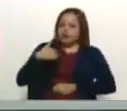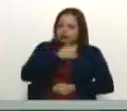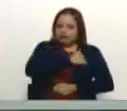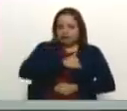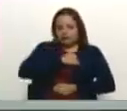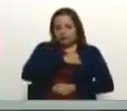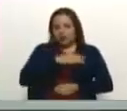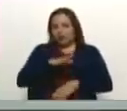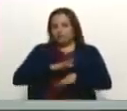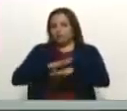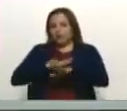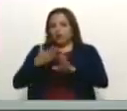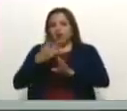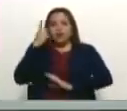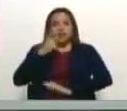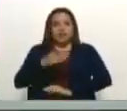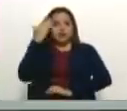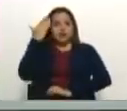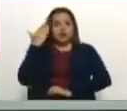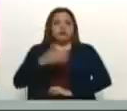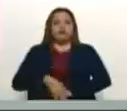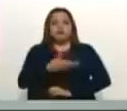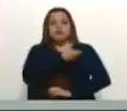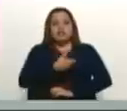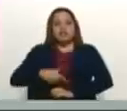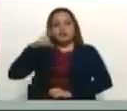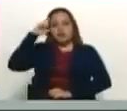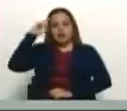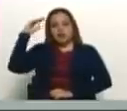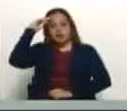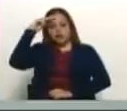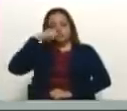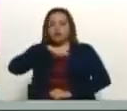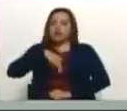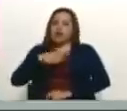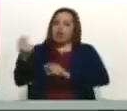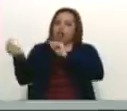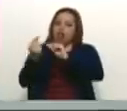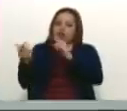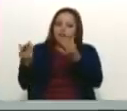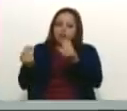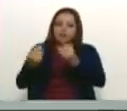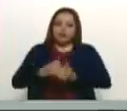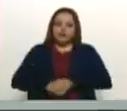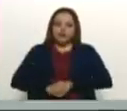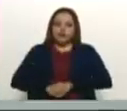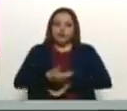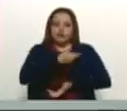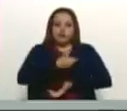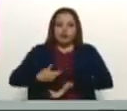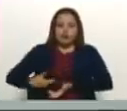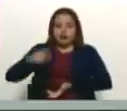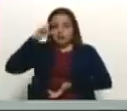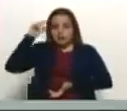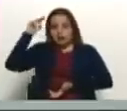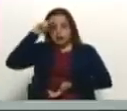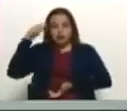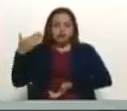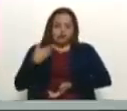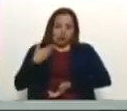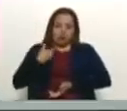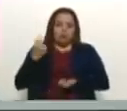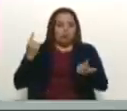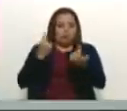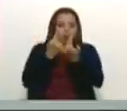y eso lo debe saber el presidente Petro, lo hemos conversado bastante entre el presidente Petro y yo en varias oportunidades personalmente.